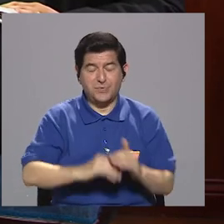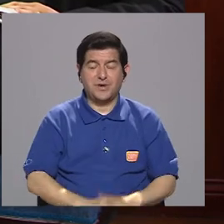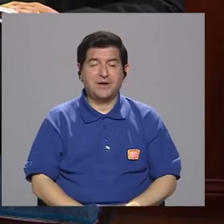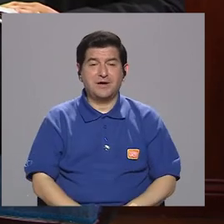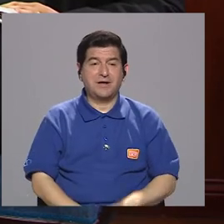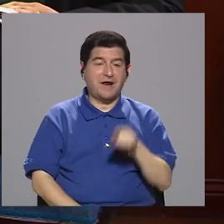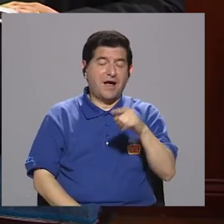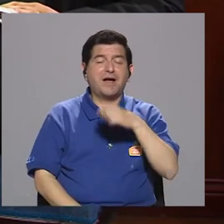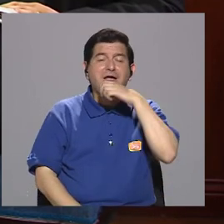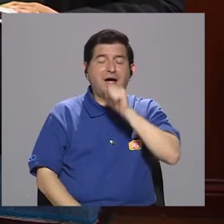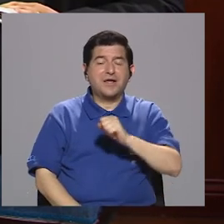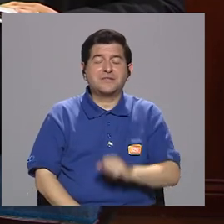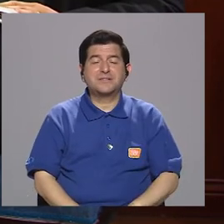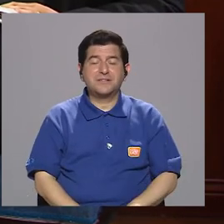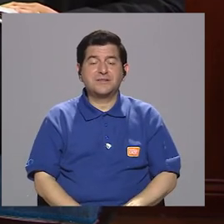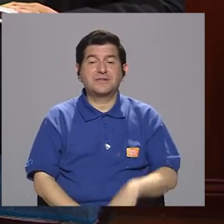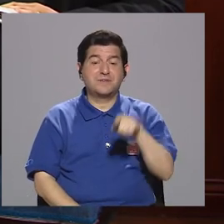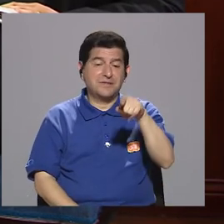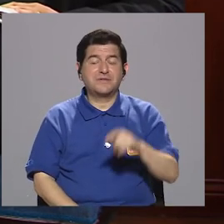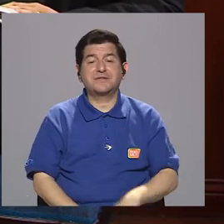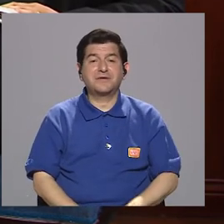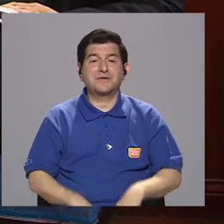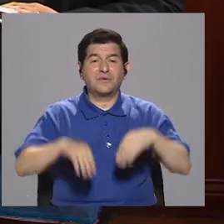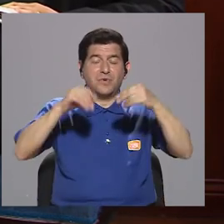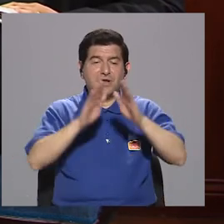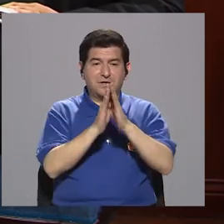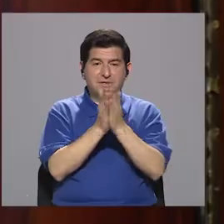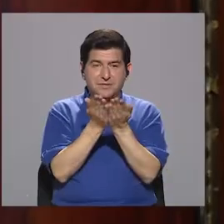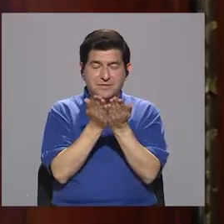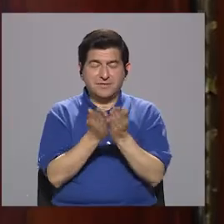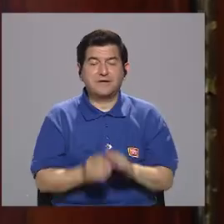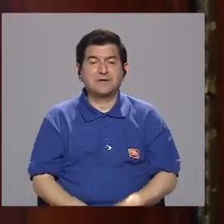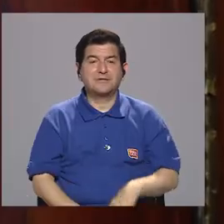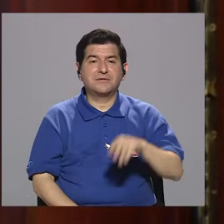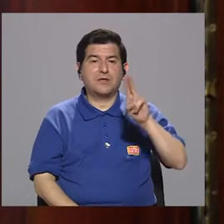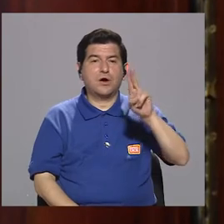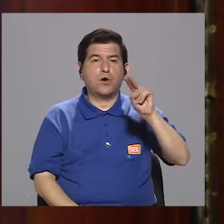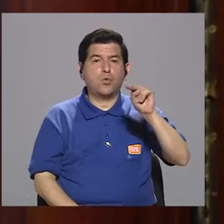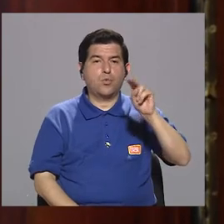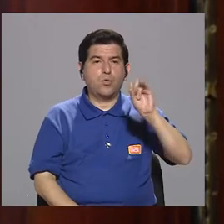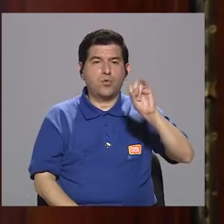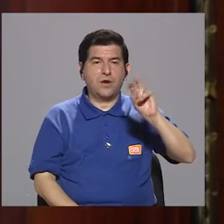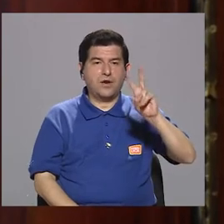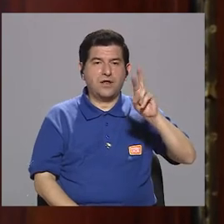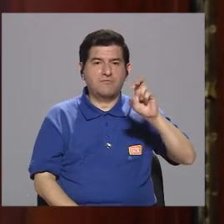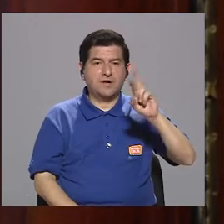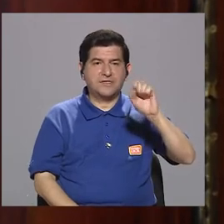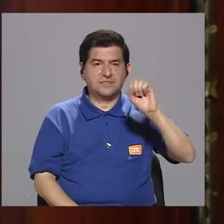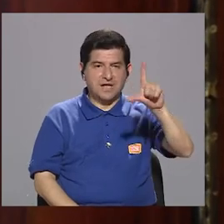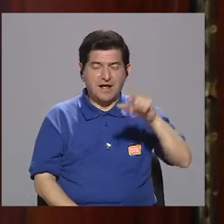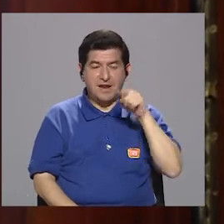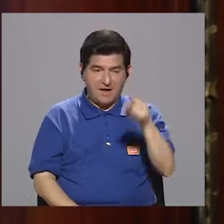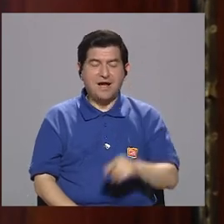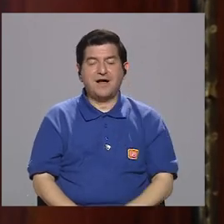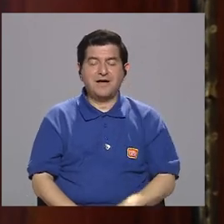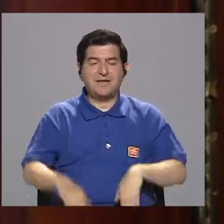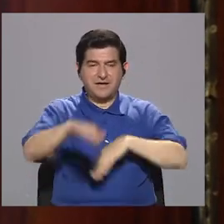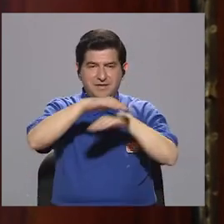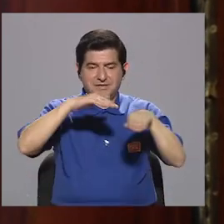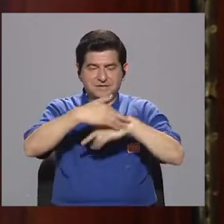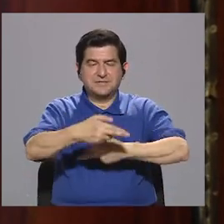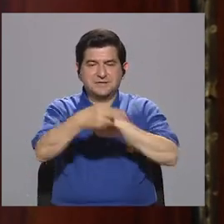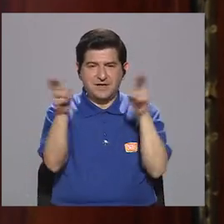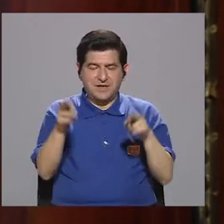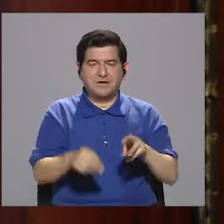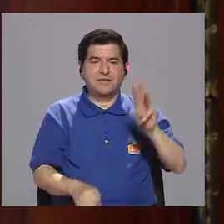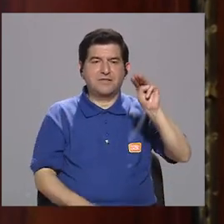en donde estaba la antigua librería universal. Ahí se construye la Torre Universal, ahí va a estar la sede regional de Microsoft para